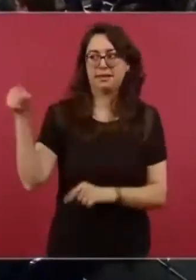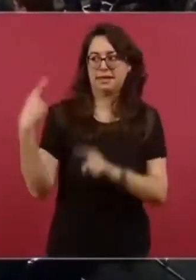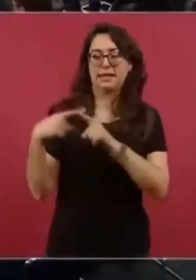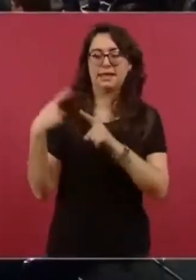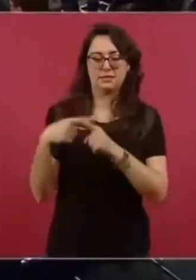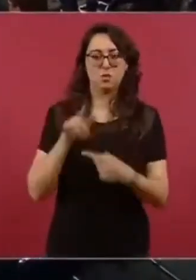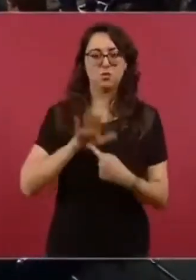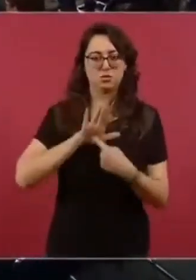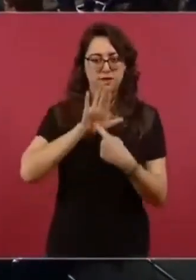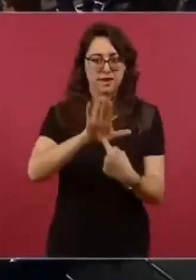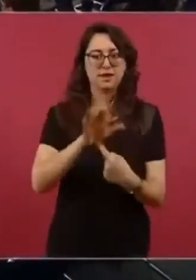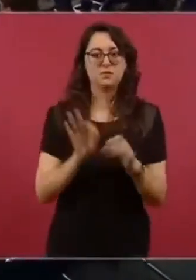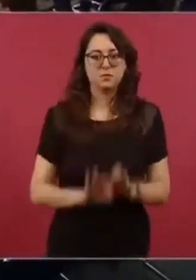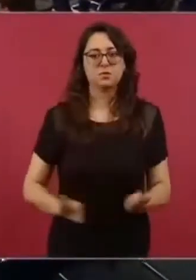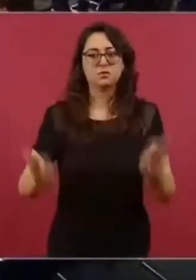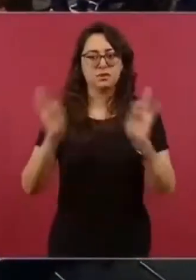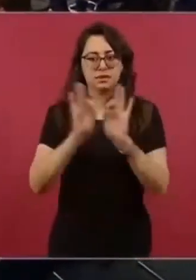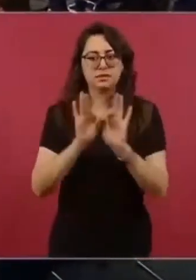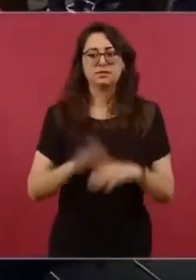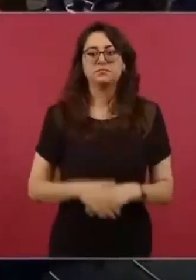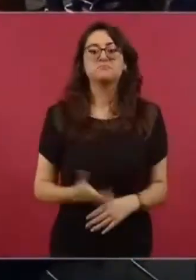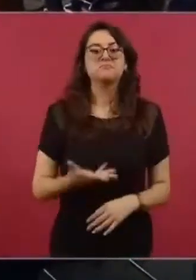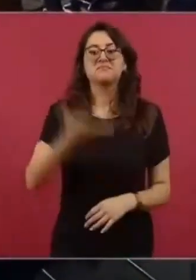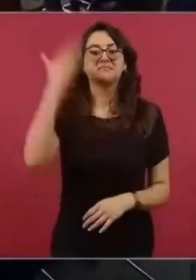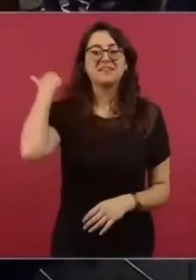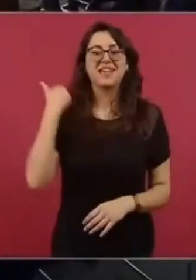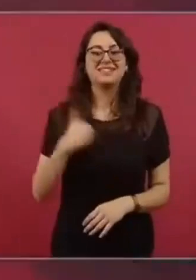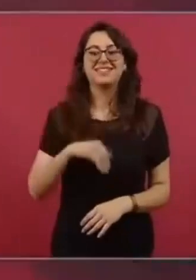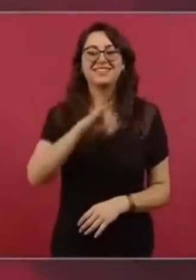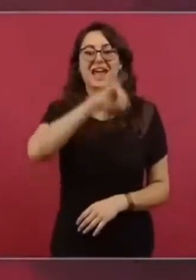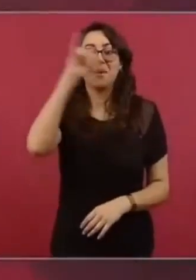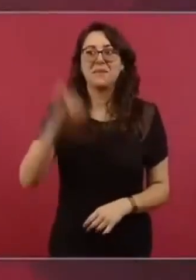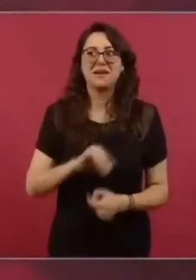no se conocía.